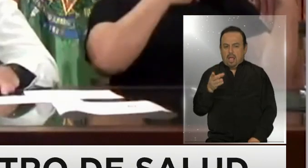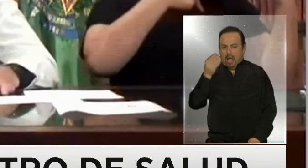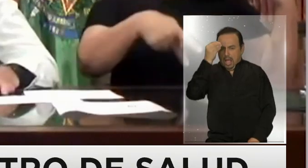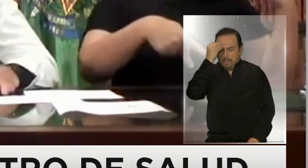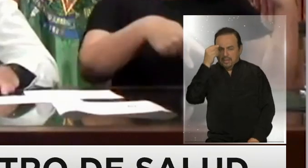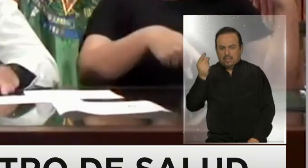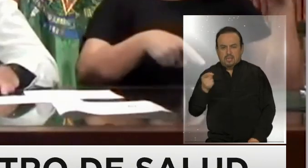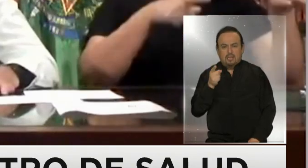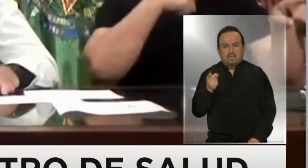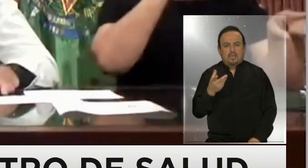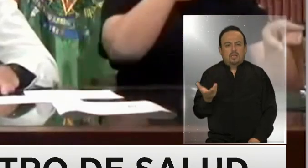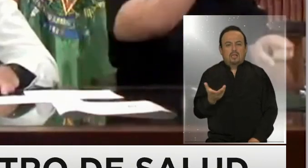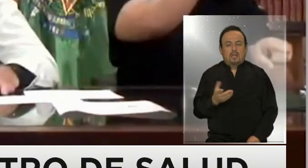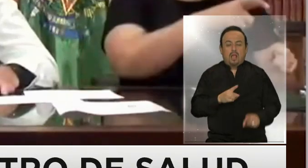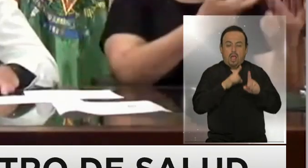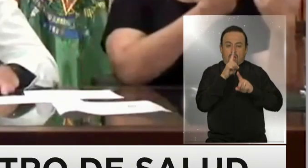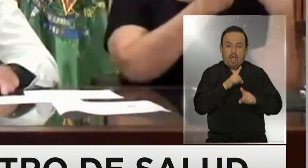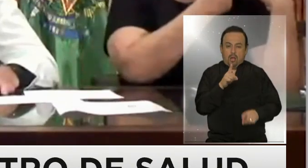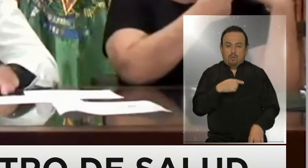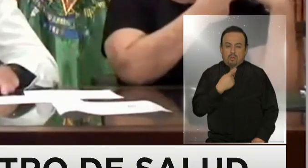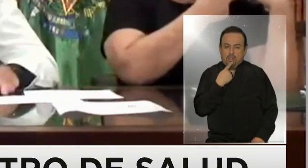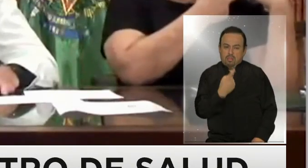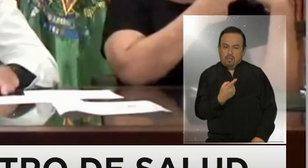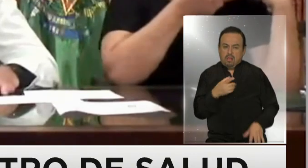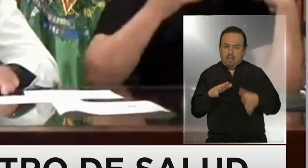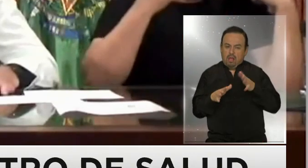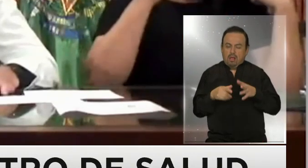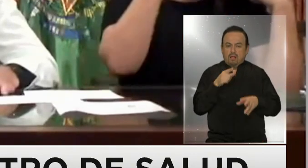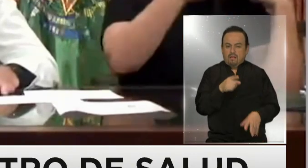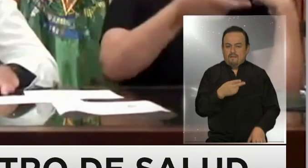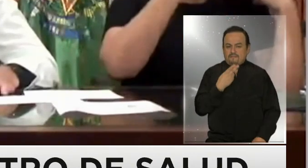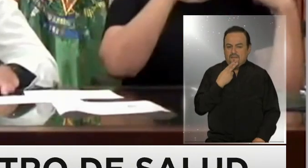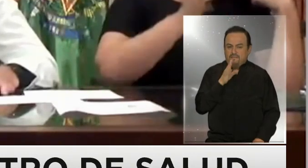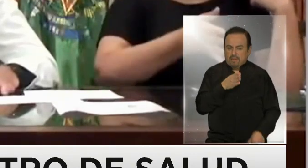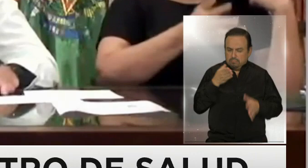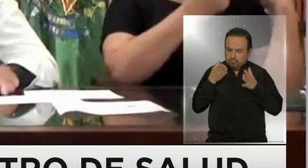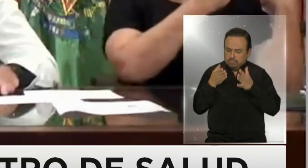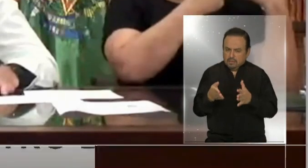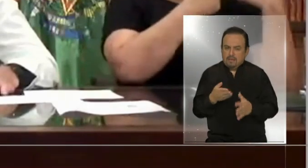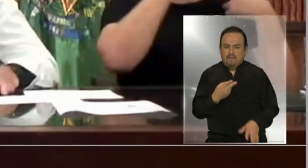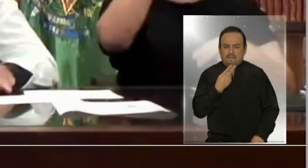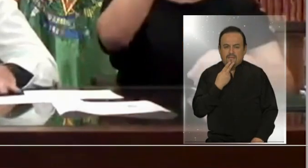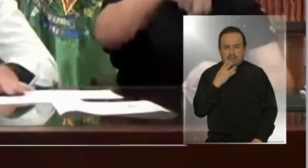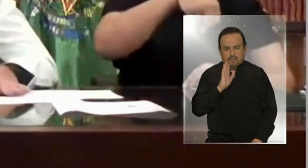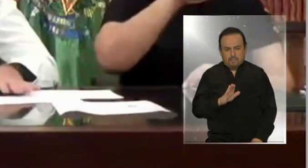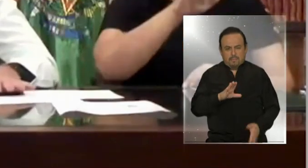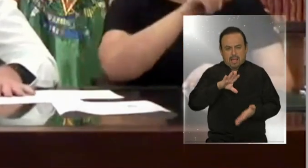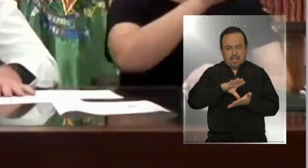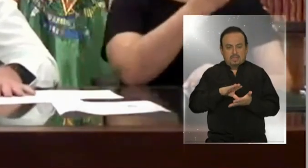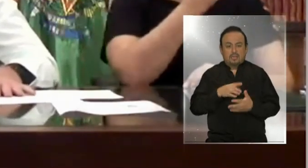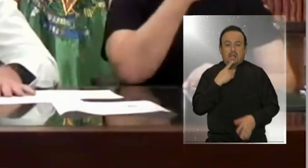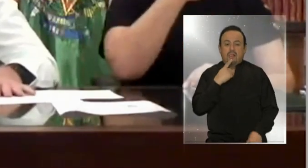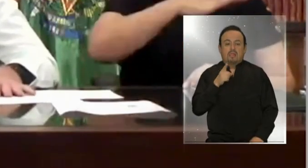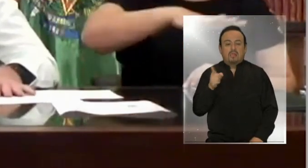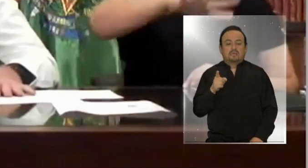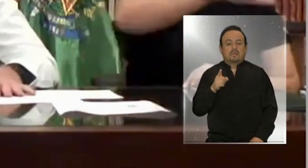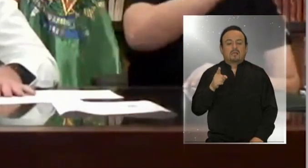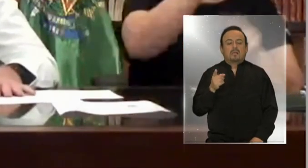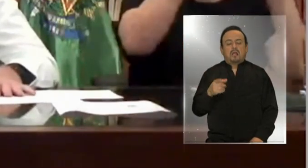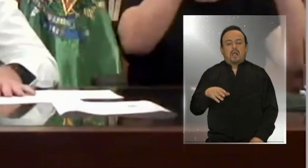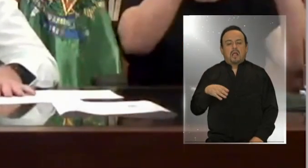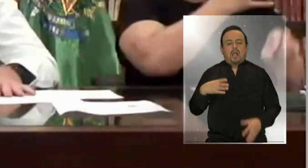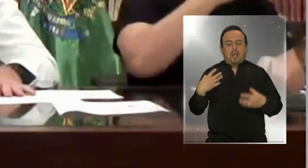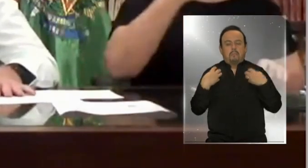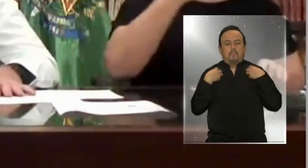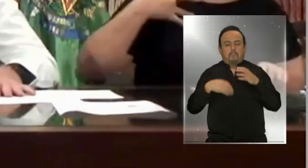Pienso que Mandetta en algunos momentos debería vivir más para el país. Él dice que tiene responsabilidades y ya que dice